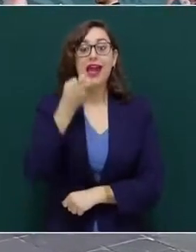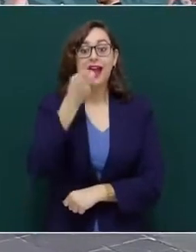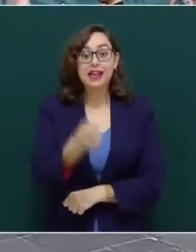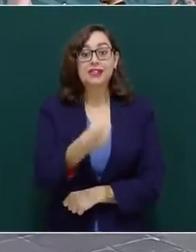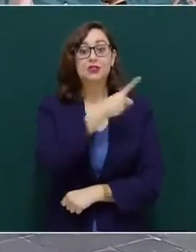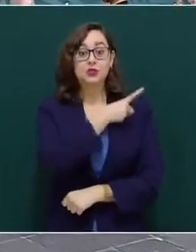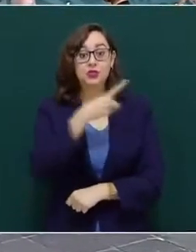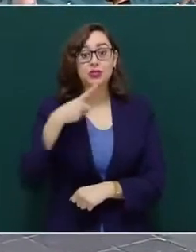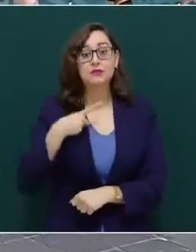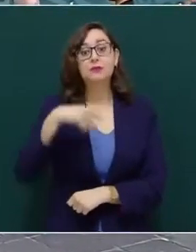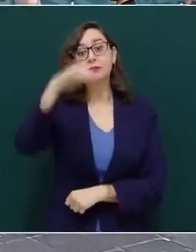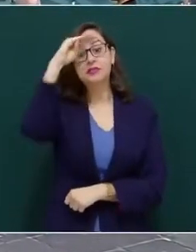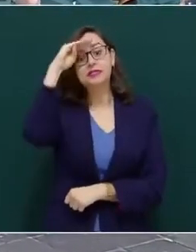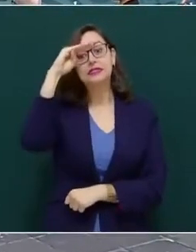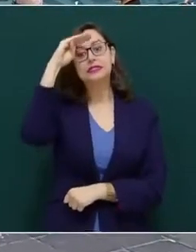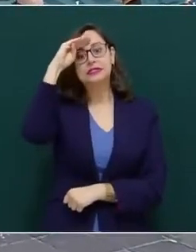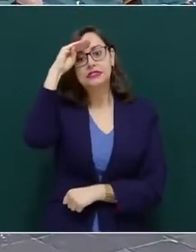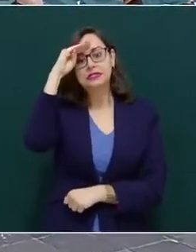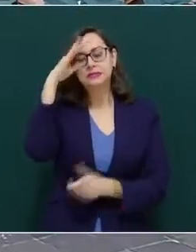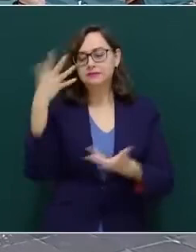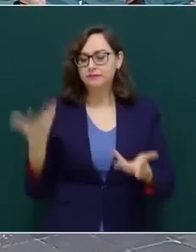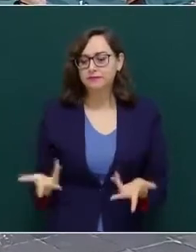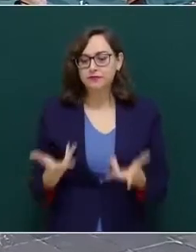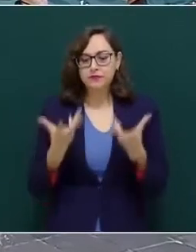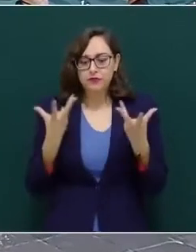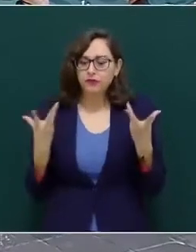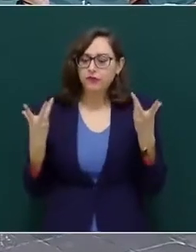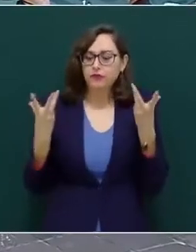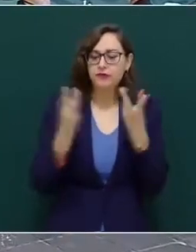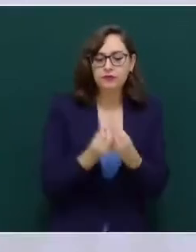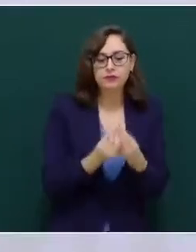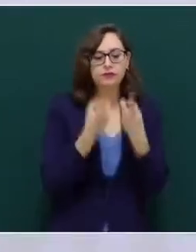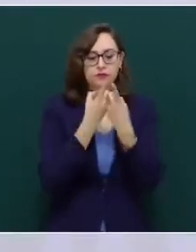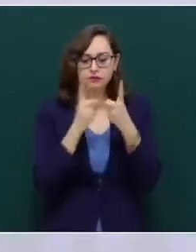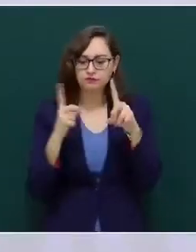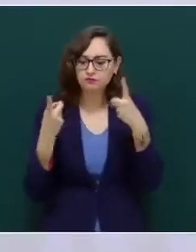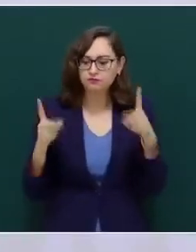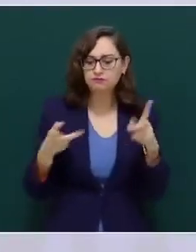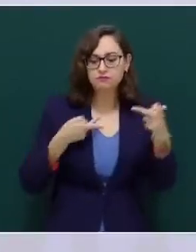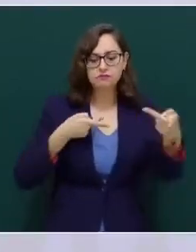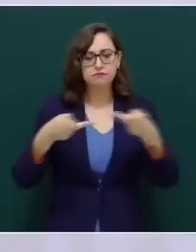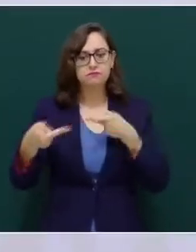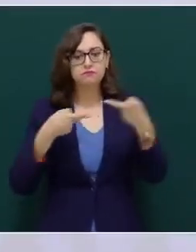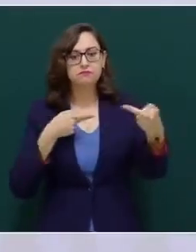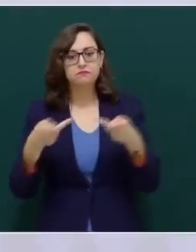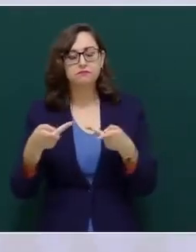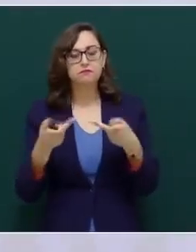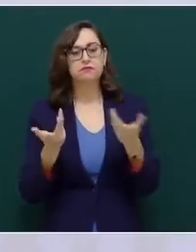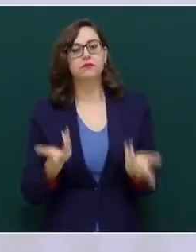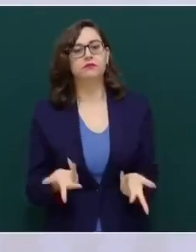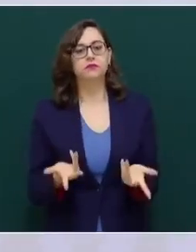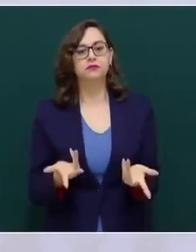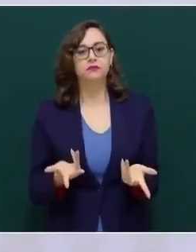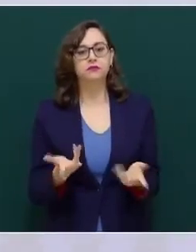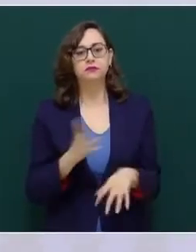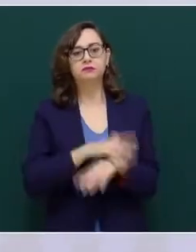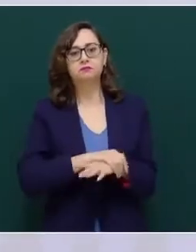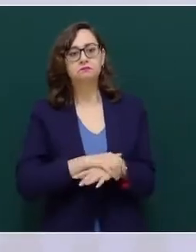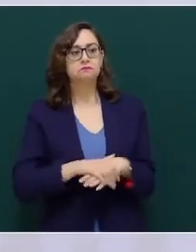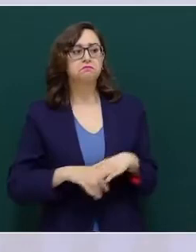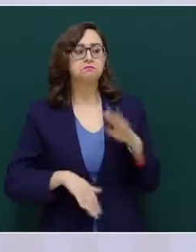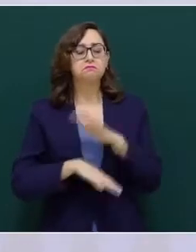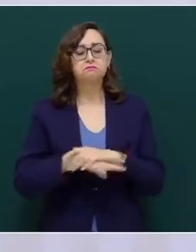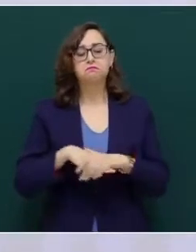conjuntamente nuestro desarrollo, nada de dejar hacer o dejar pasar.